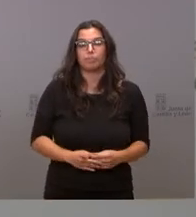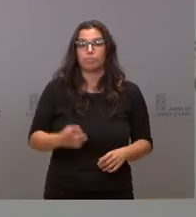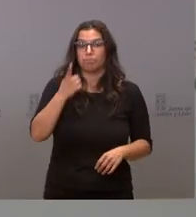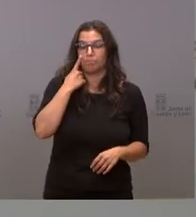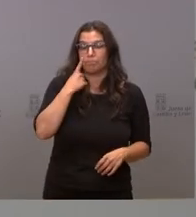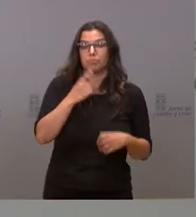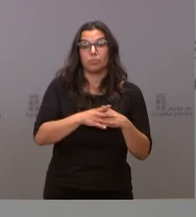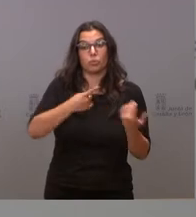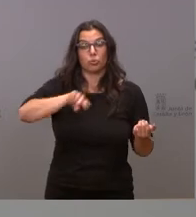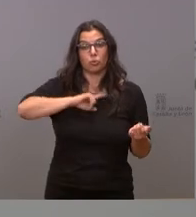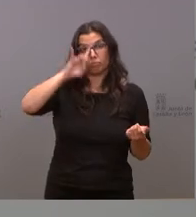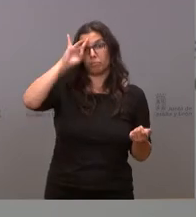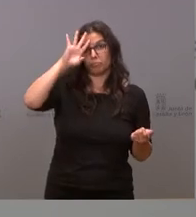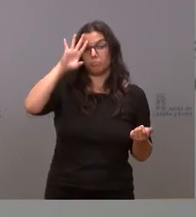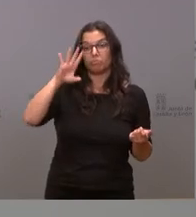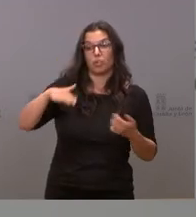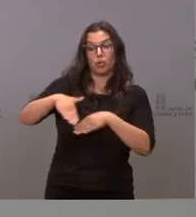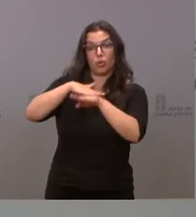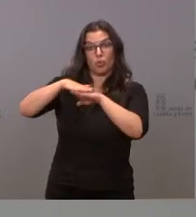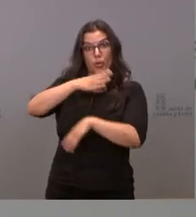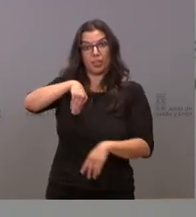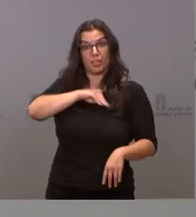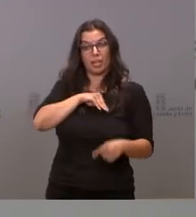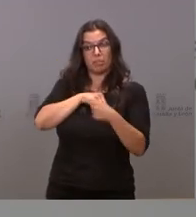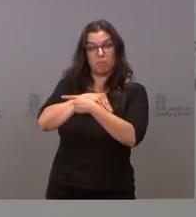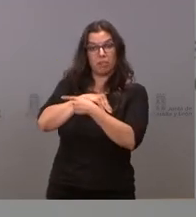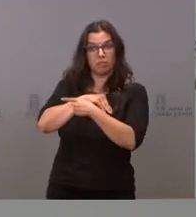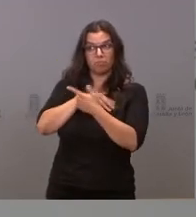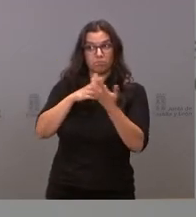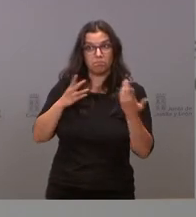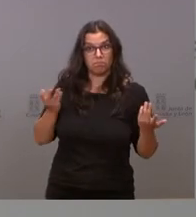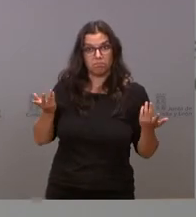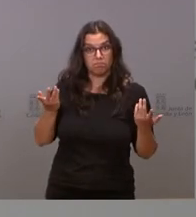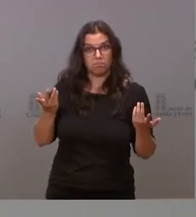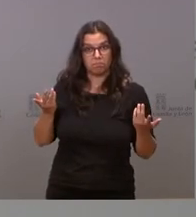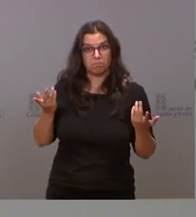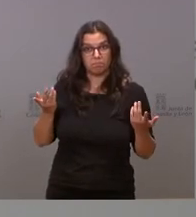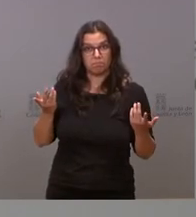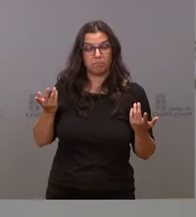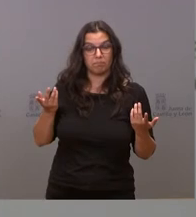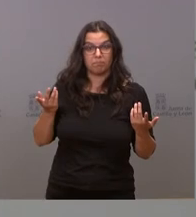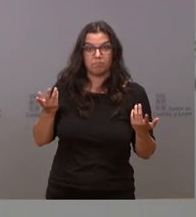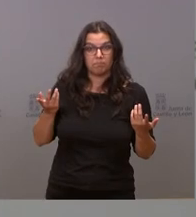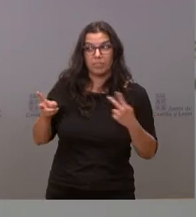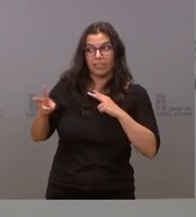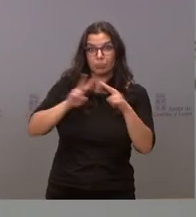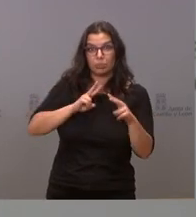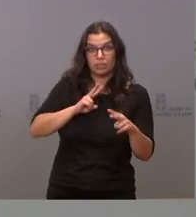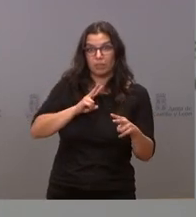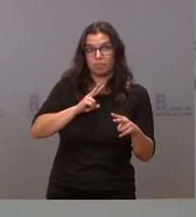nos sorprende que el gobierno de España no haya tenido ninguna respuesta